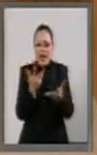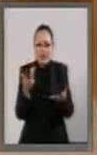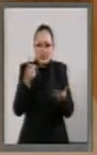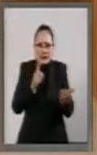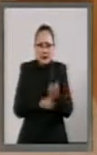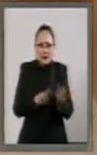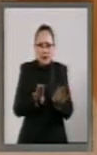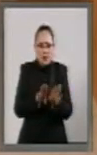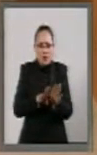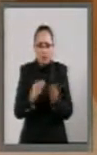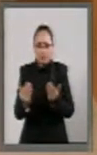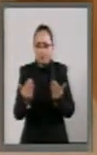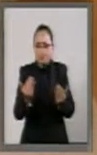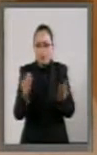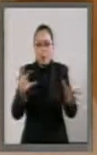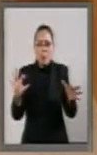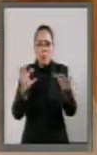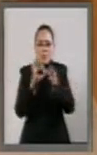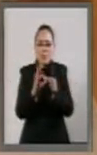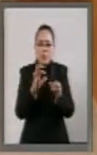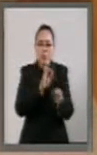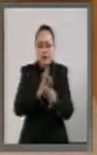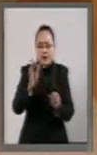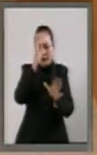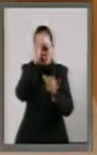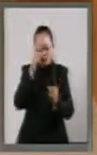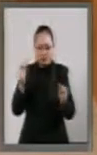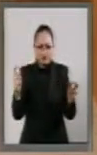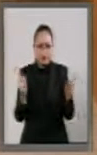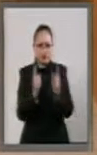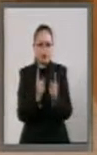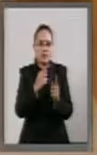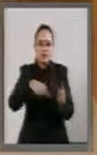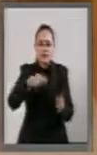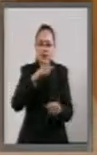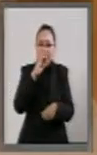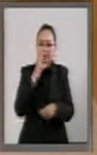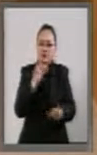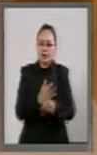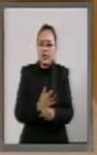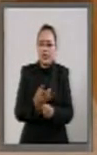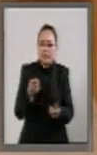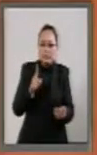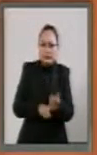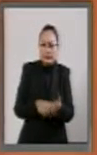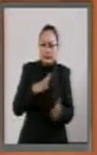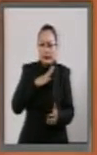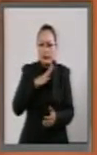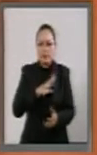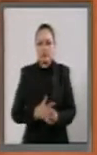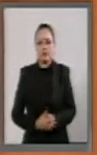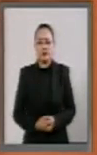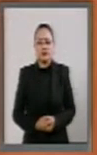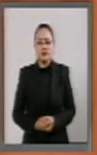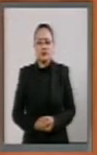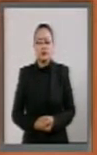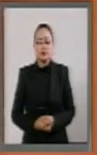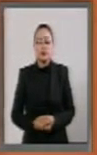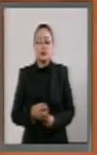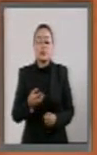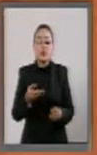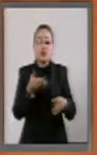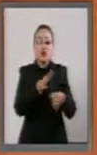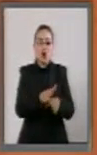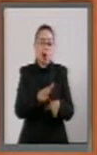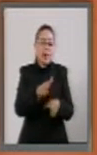homologadas, para que se puedan poner de acuerdo todas las autoridades involucradas. Respecto a la Ley